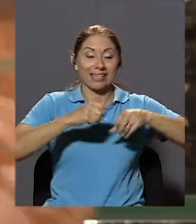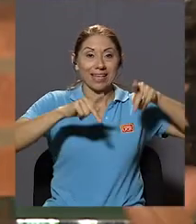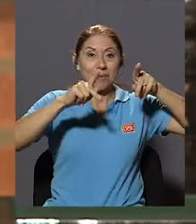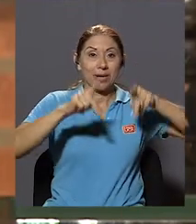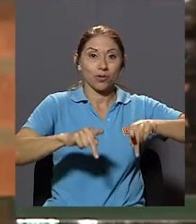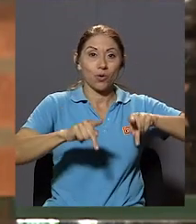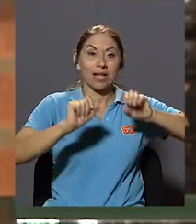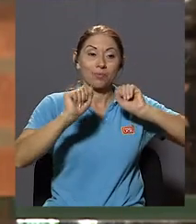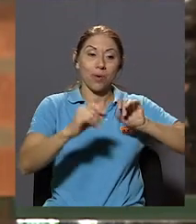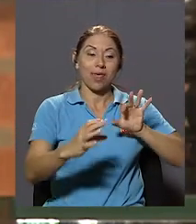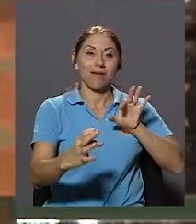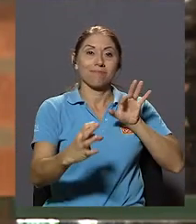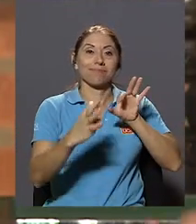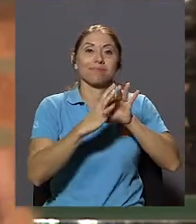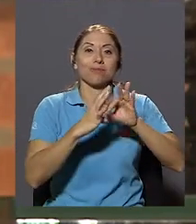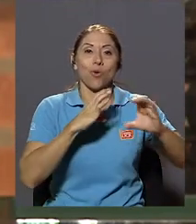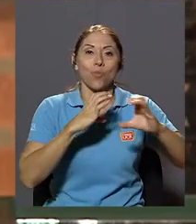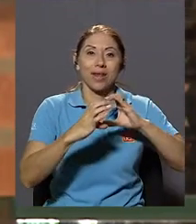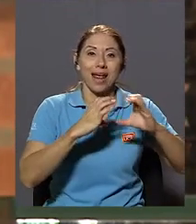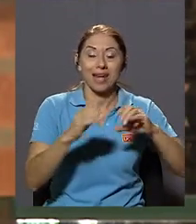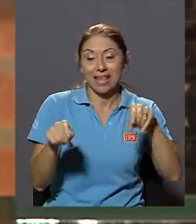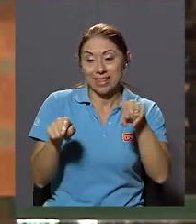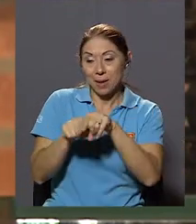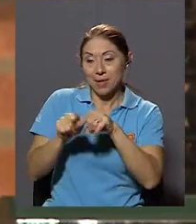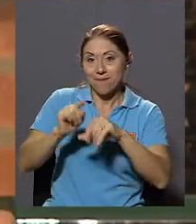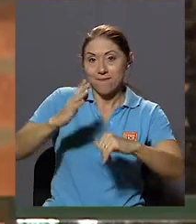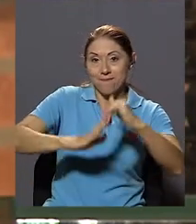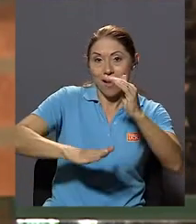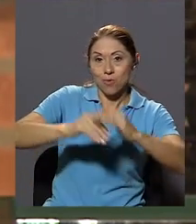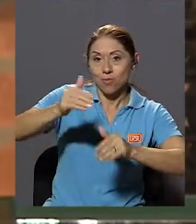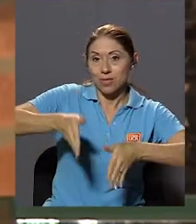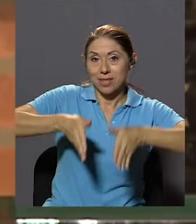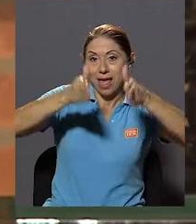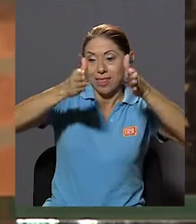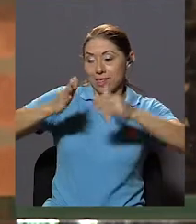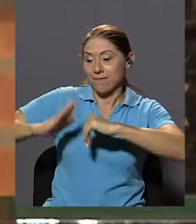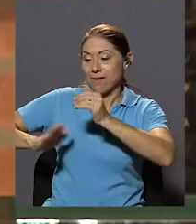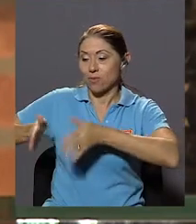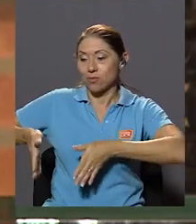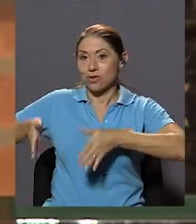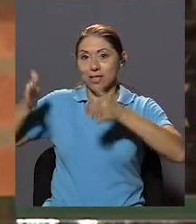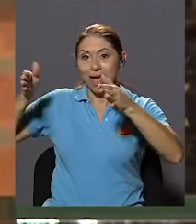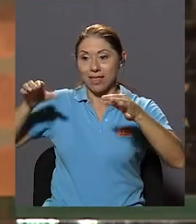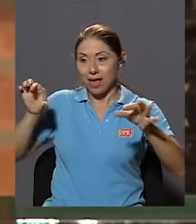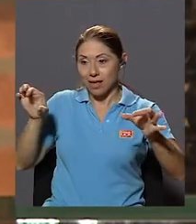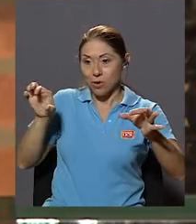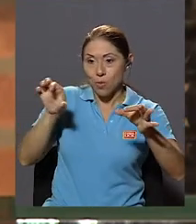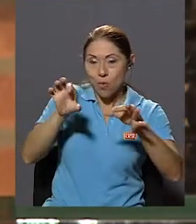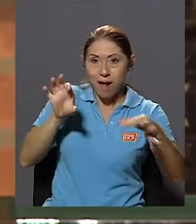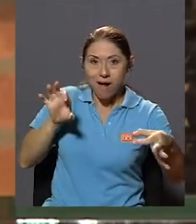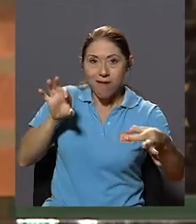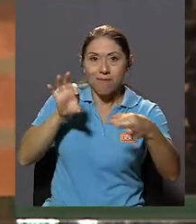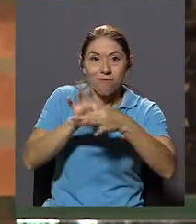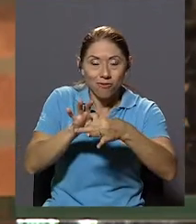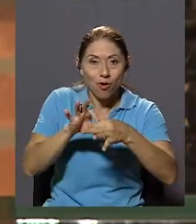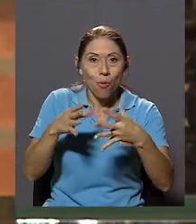Y Las Facultades De Manera Que Con Esto Lo Que Queremos Promover Es Precisamente